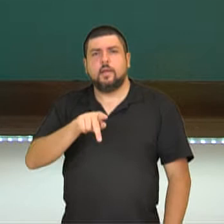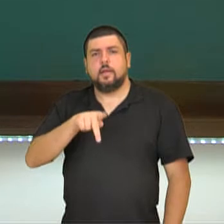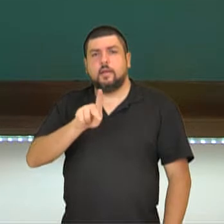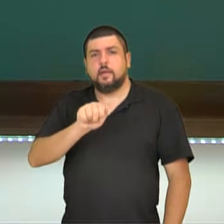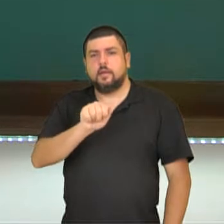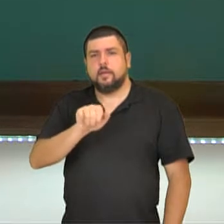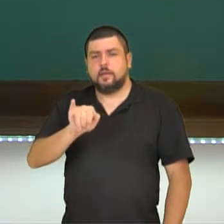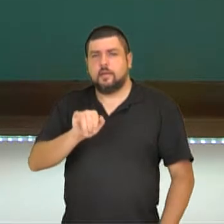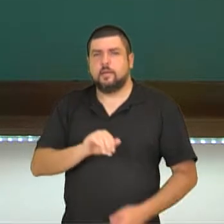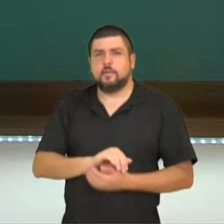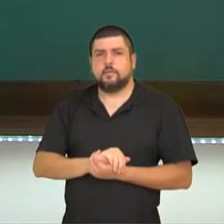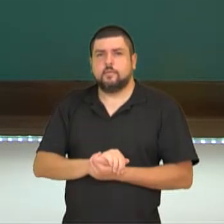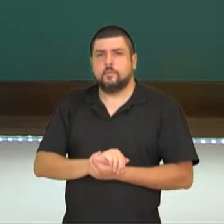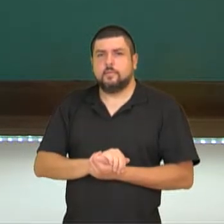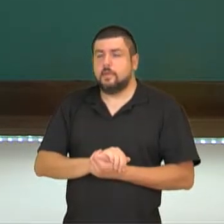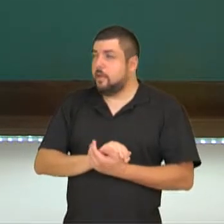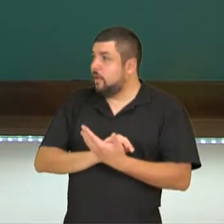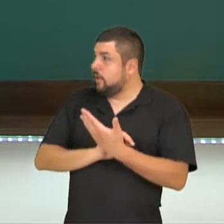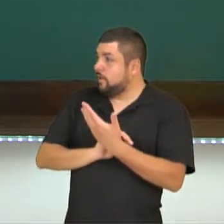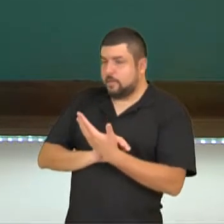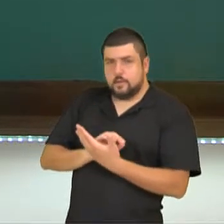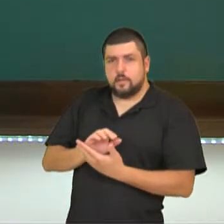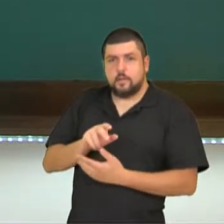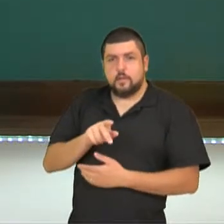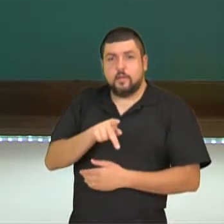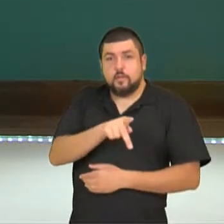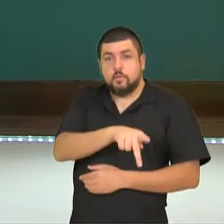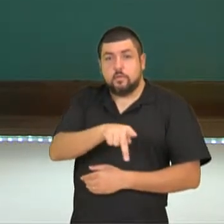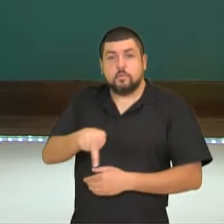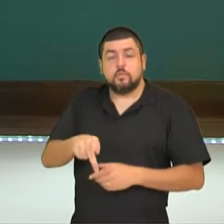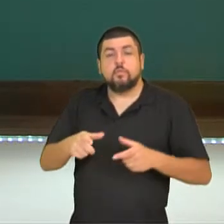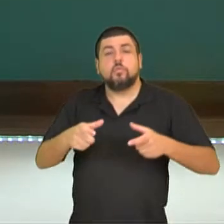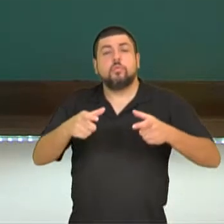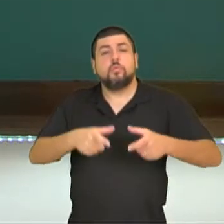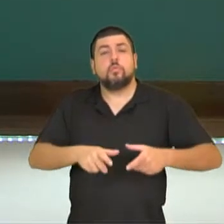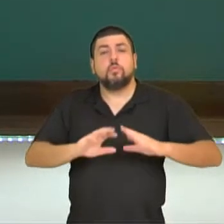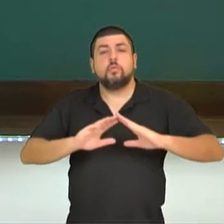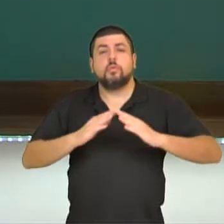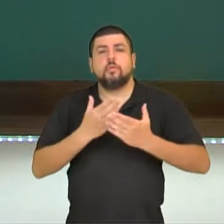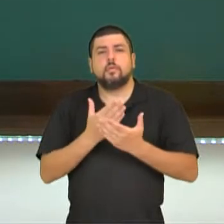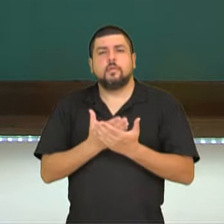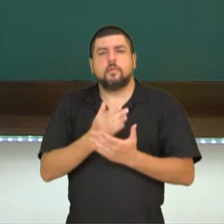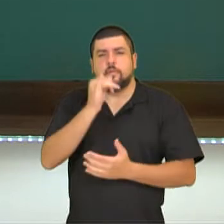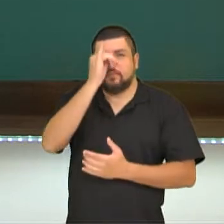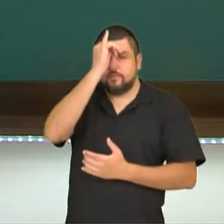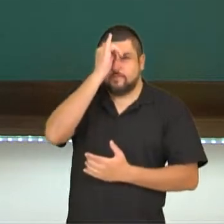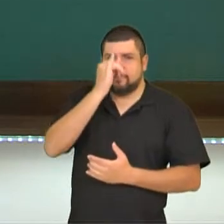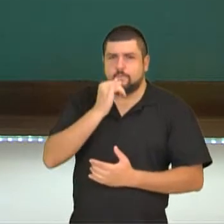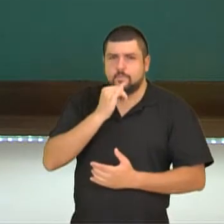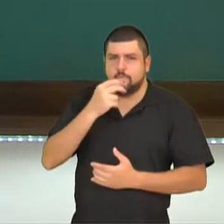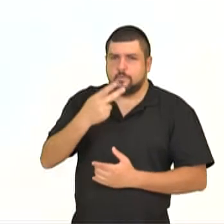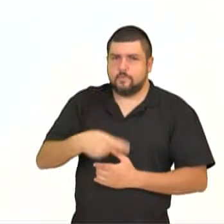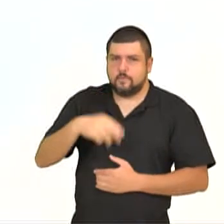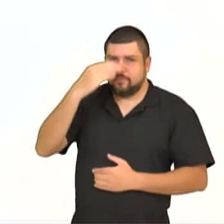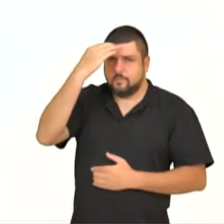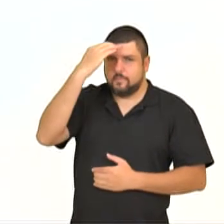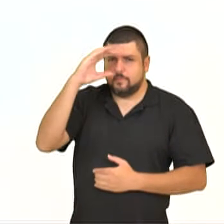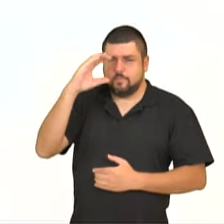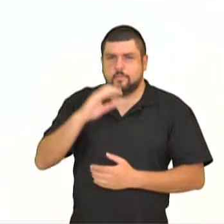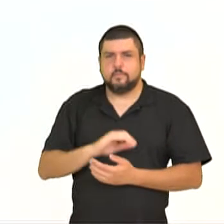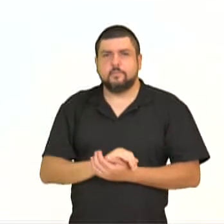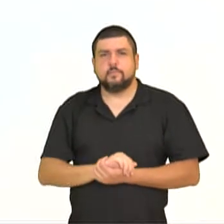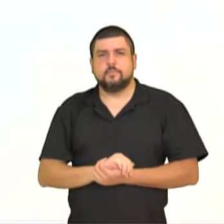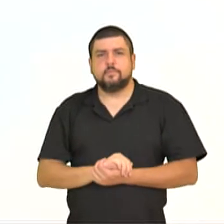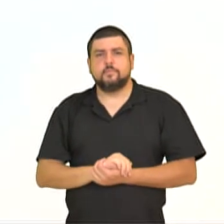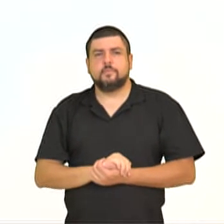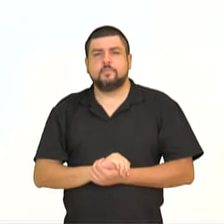profesora aquí en Curitiba, en el Instituto de Educación de Paraná. Vamos, aquí.